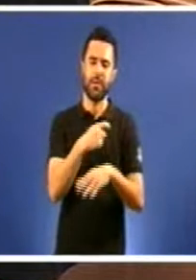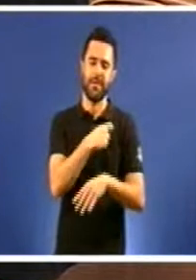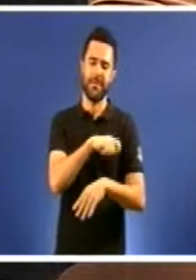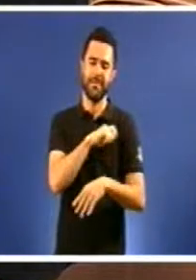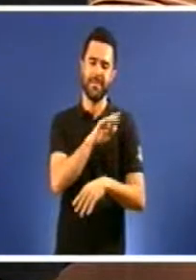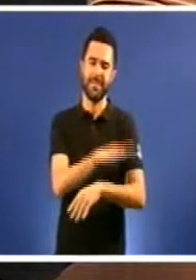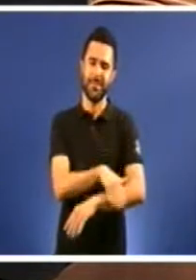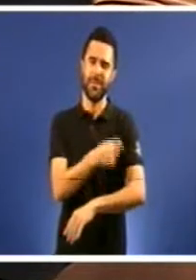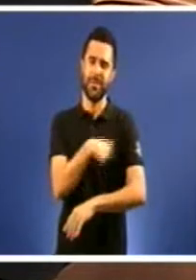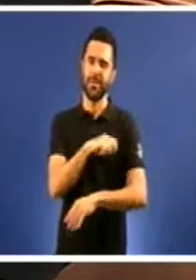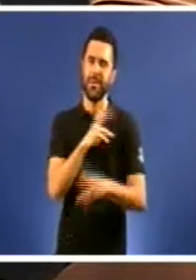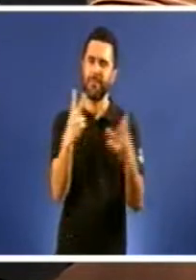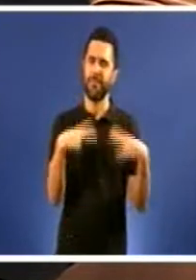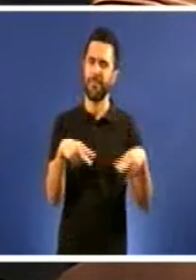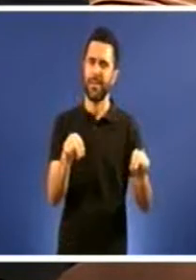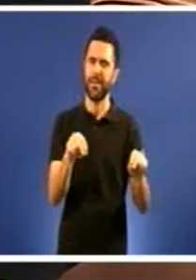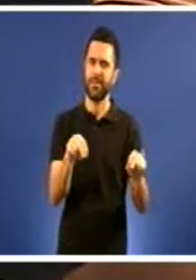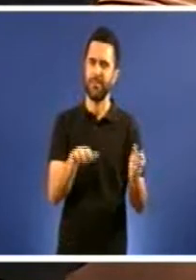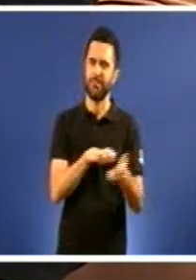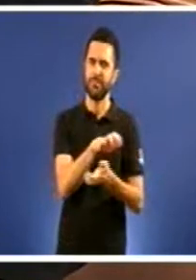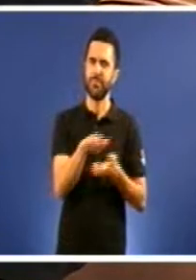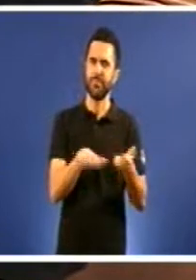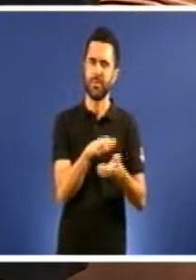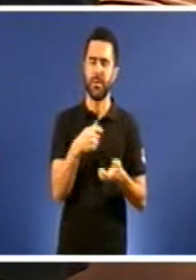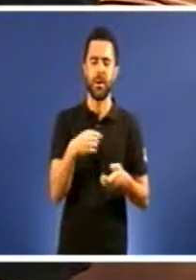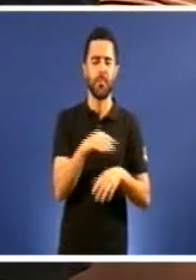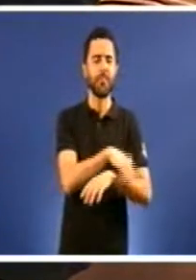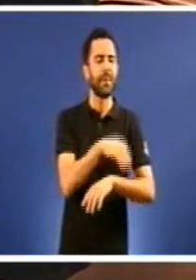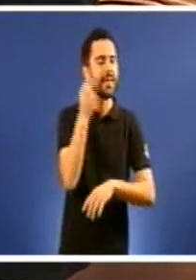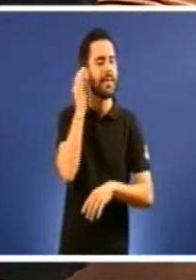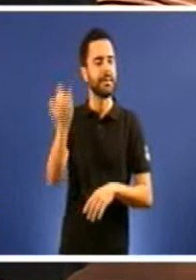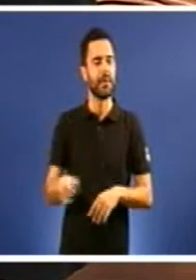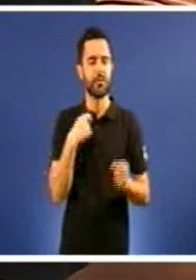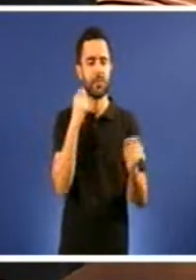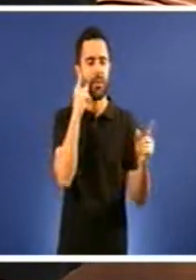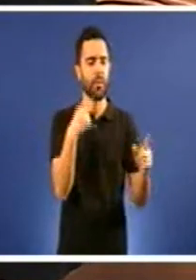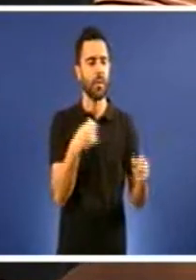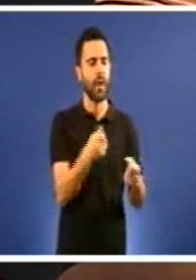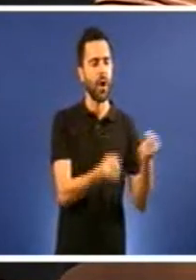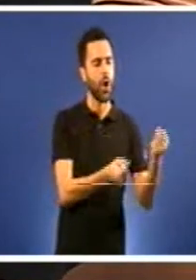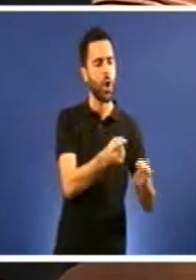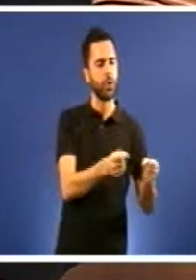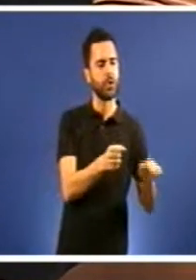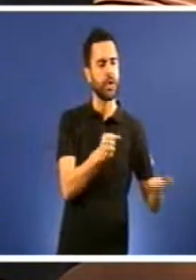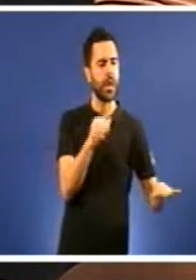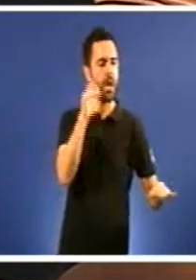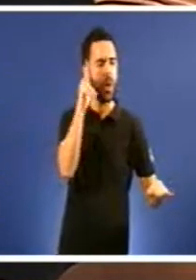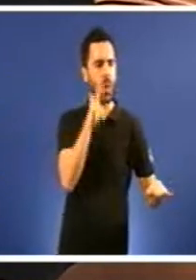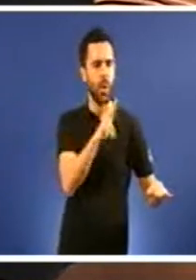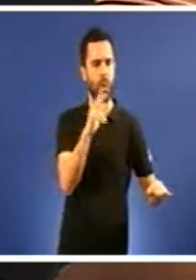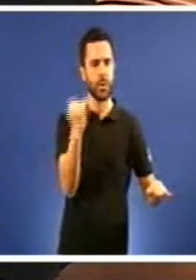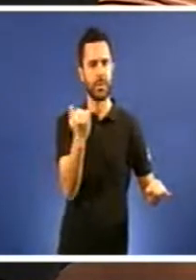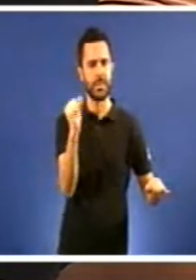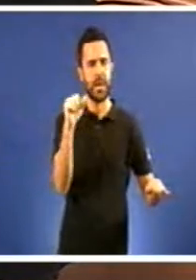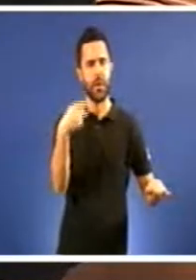que non reparou no Jaguar que o seu marido tiña no garaxe, a legislatura de Luís Sefuerte ou de